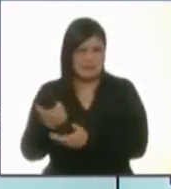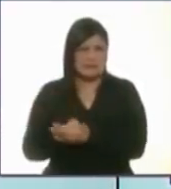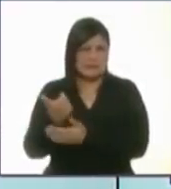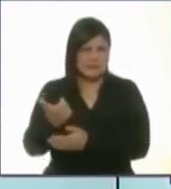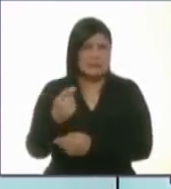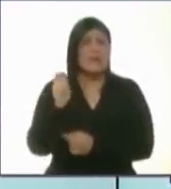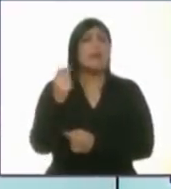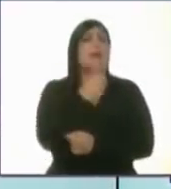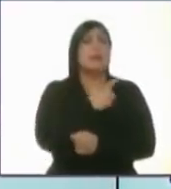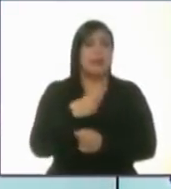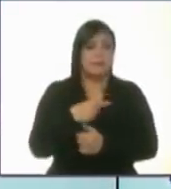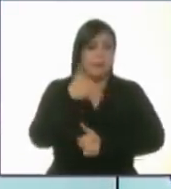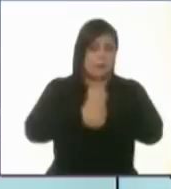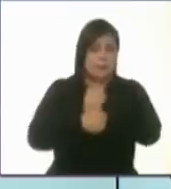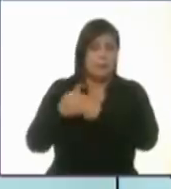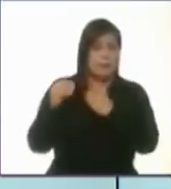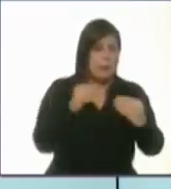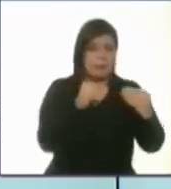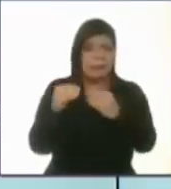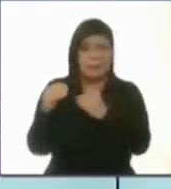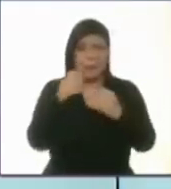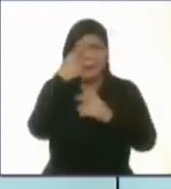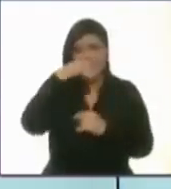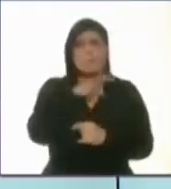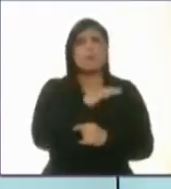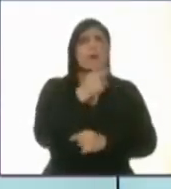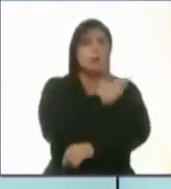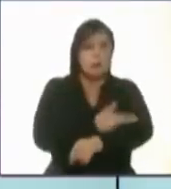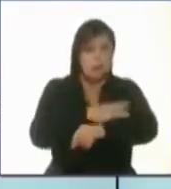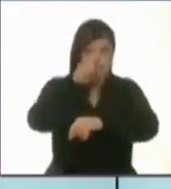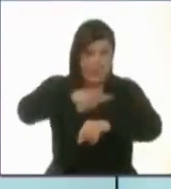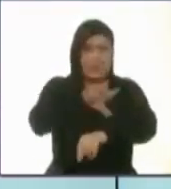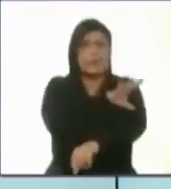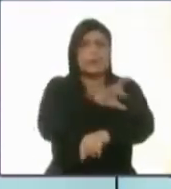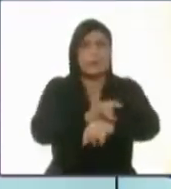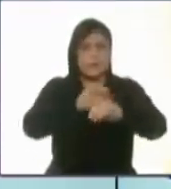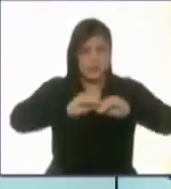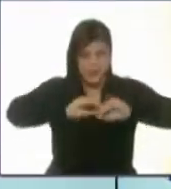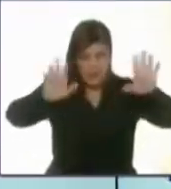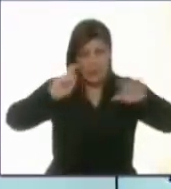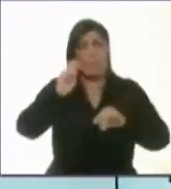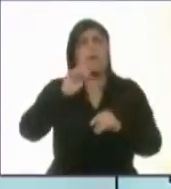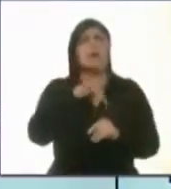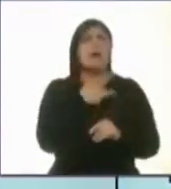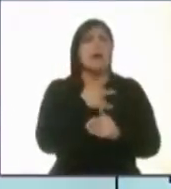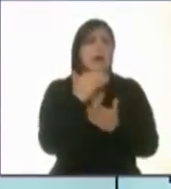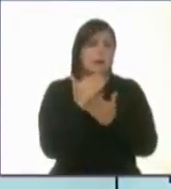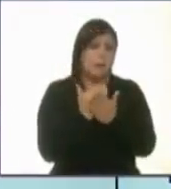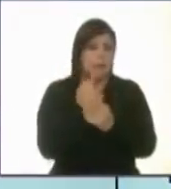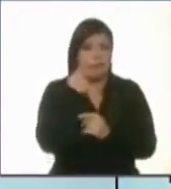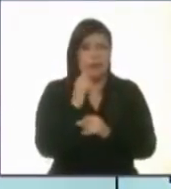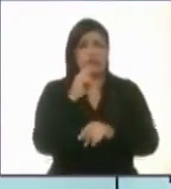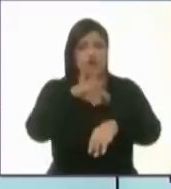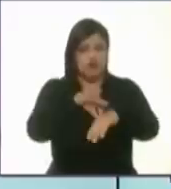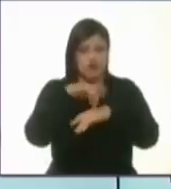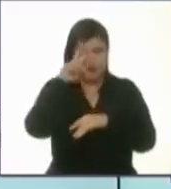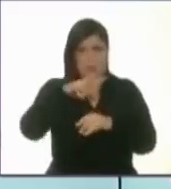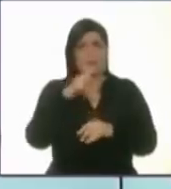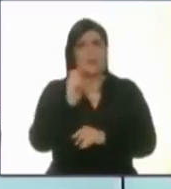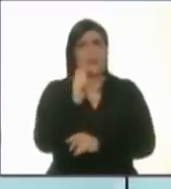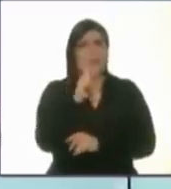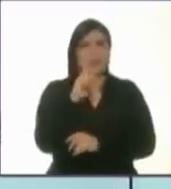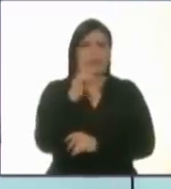licitaciones de manera transparente digitales que se sigan en tiempo real, organismos